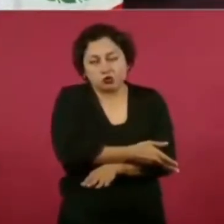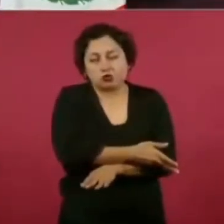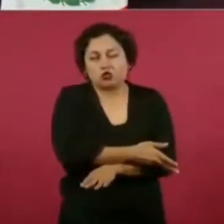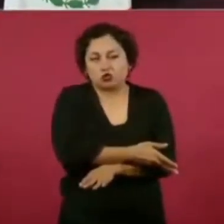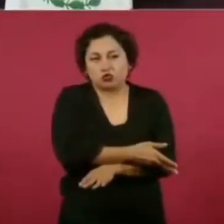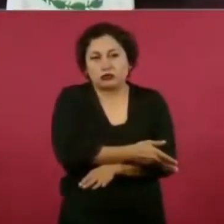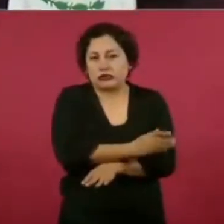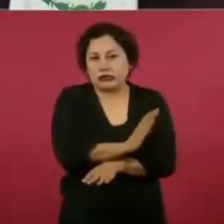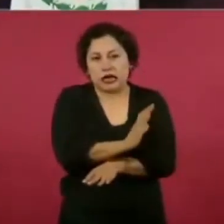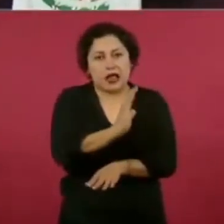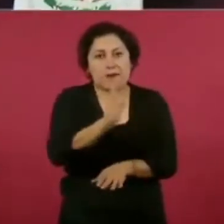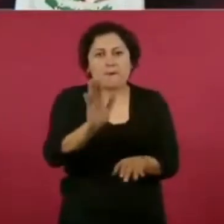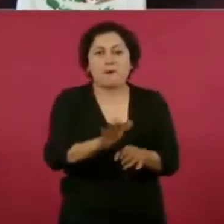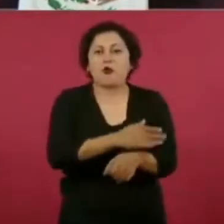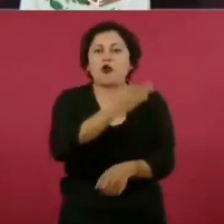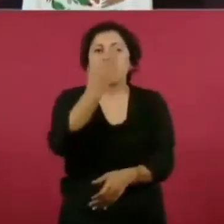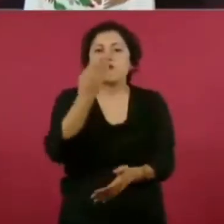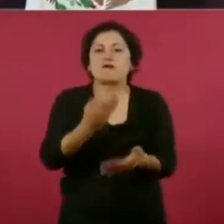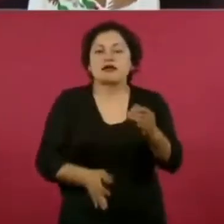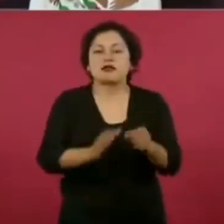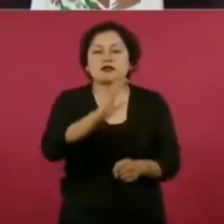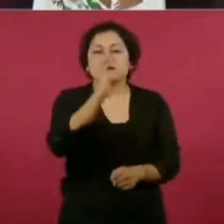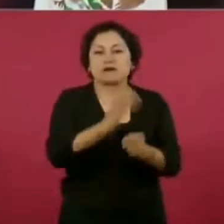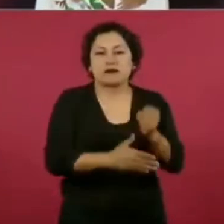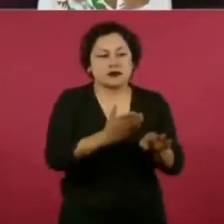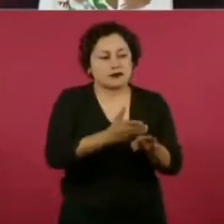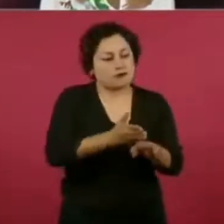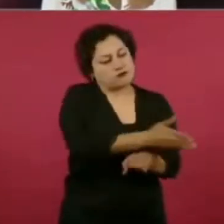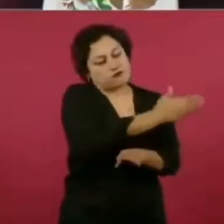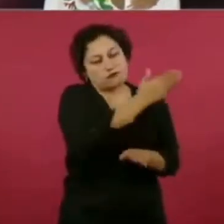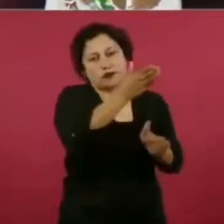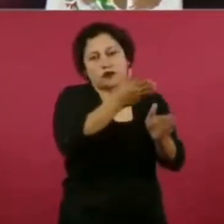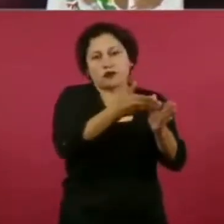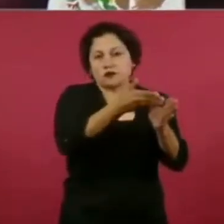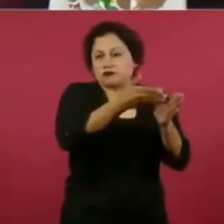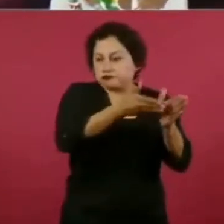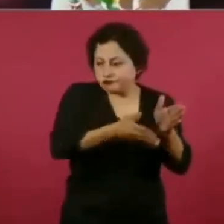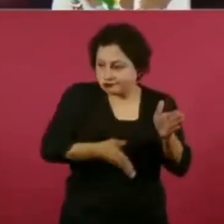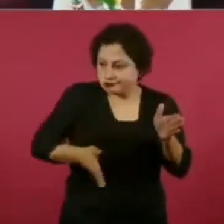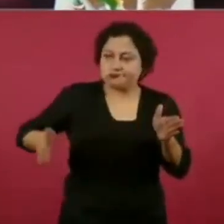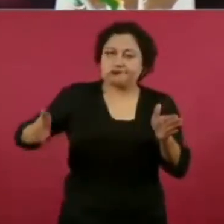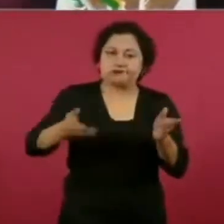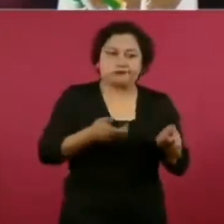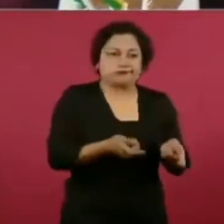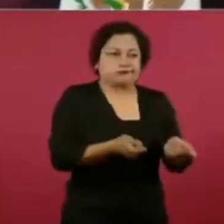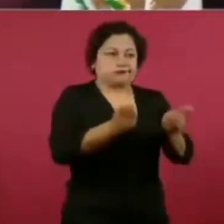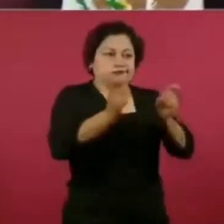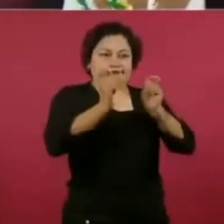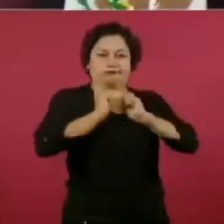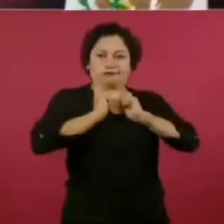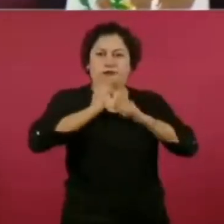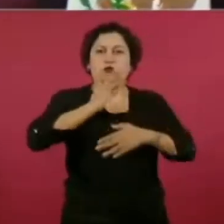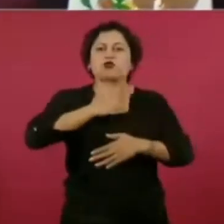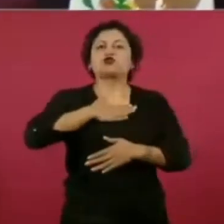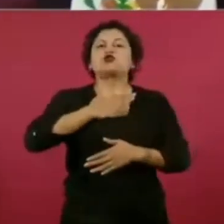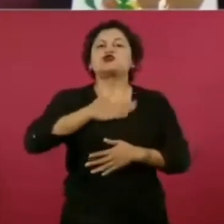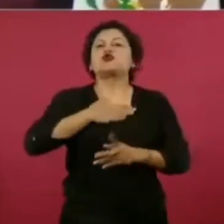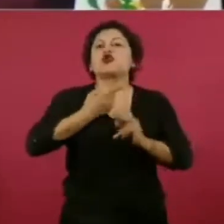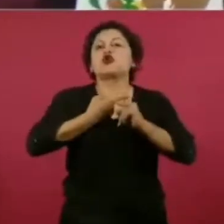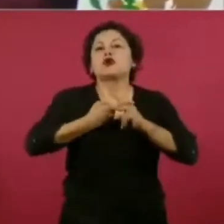y me tocó a mí iniciar